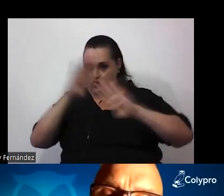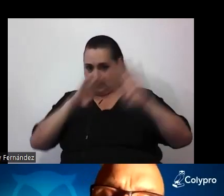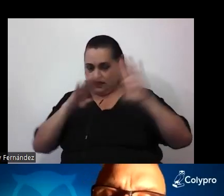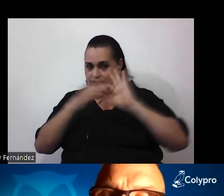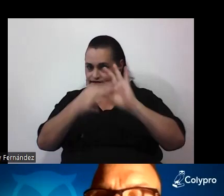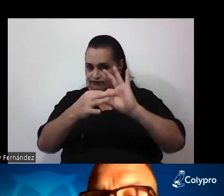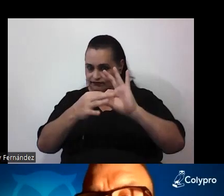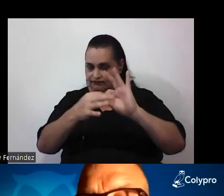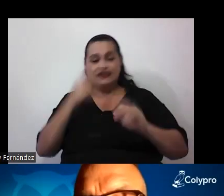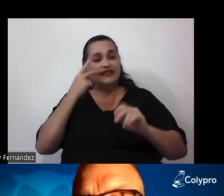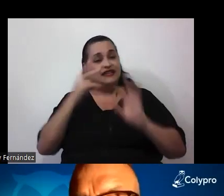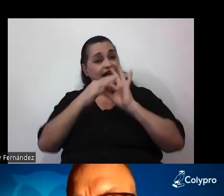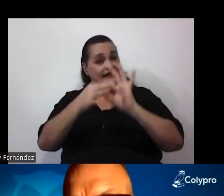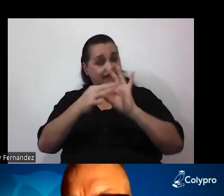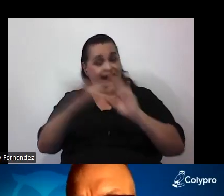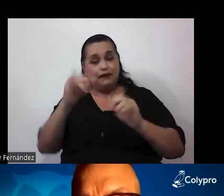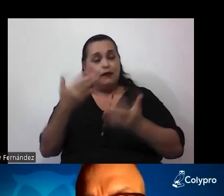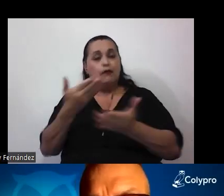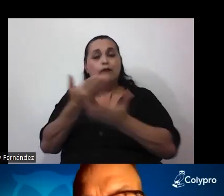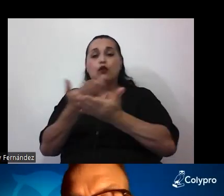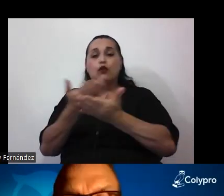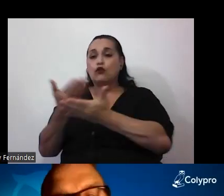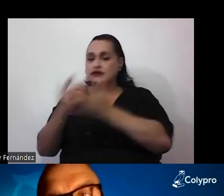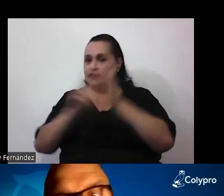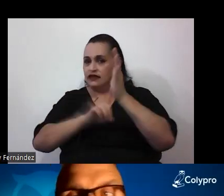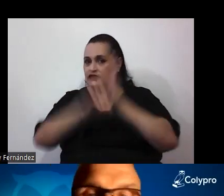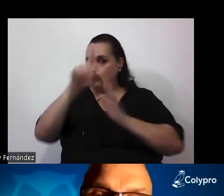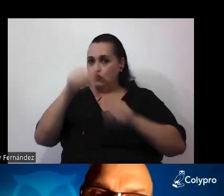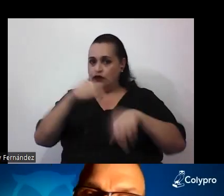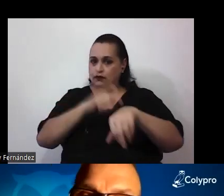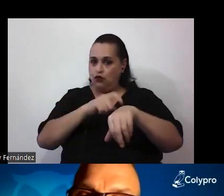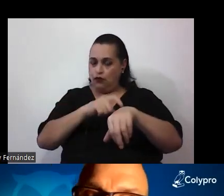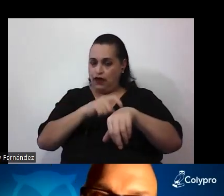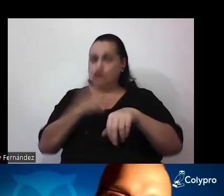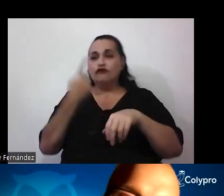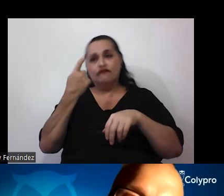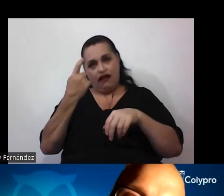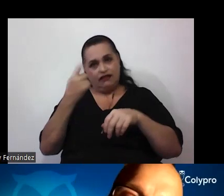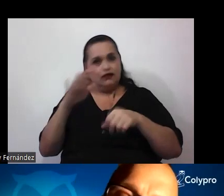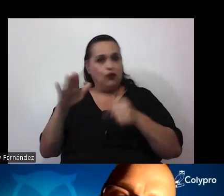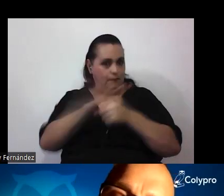y tiene que ver con una propuesta que está en desarrollo, que está incompleta, por supuesto,